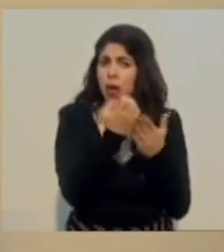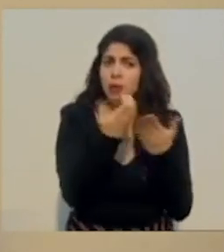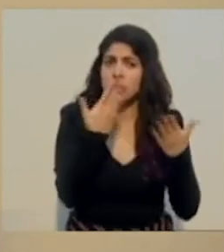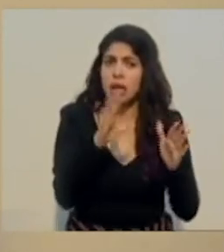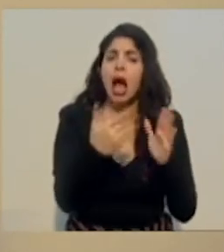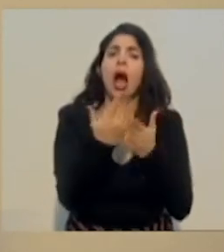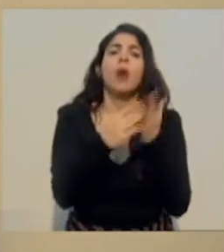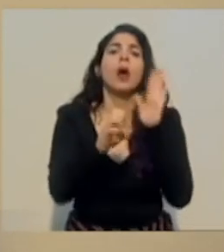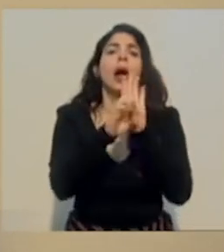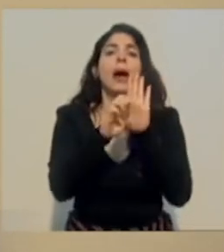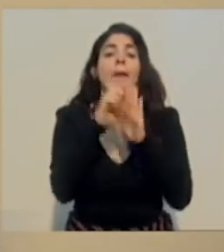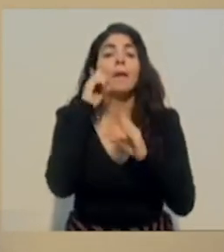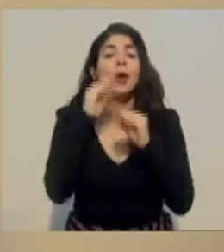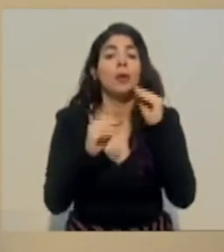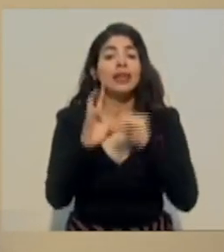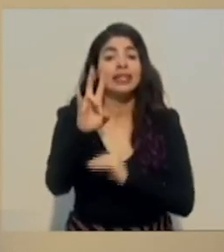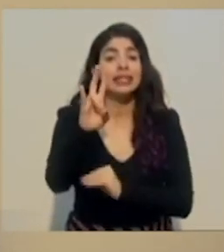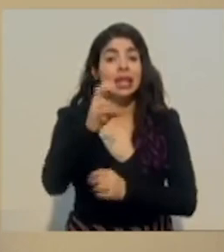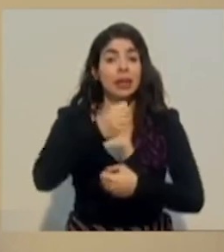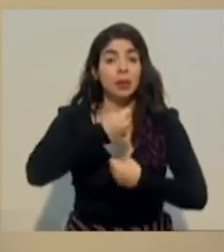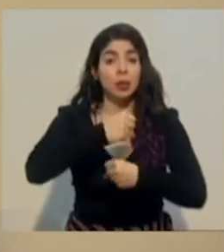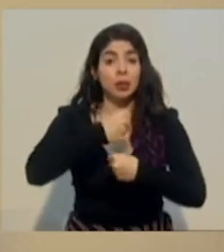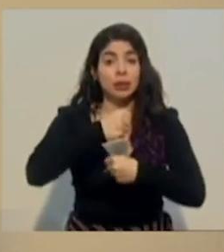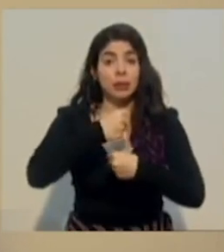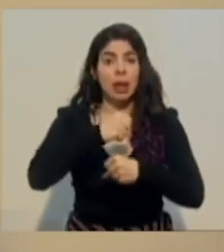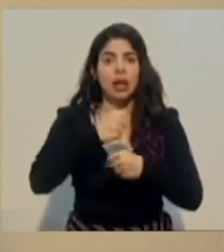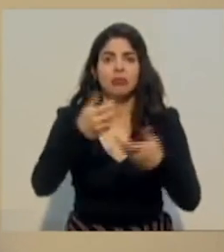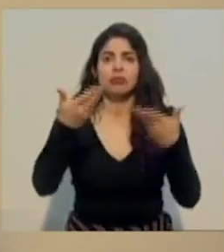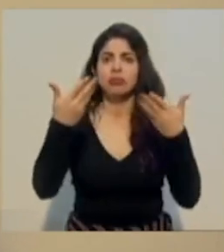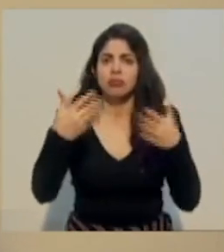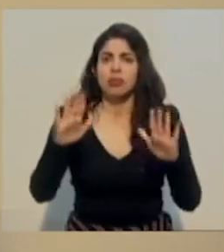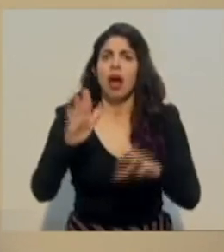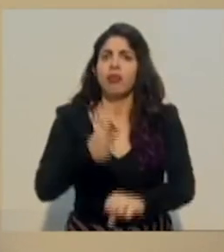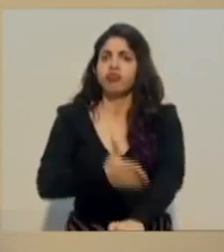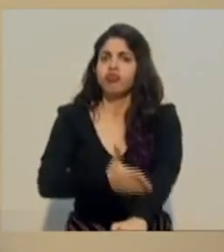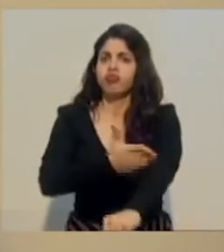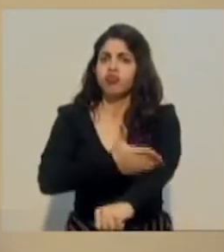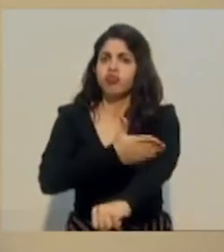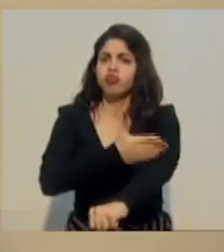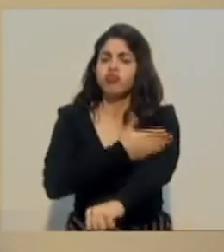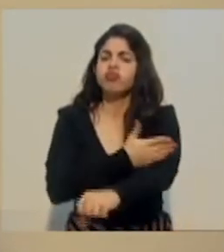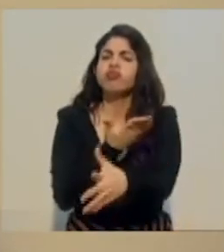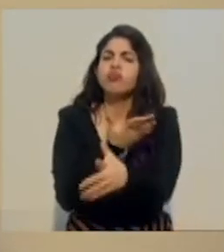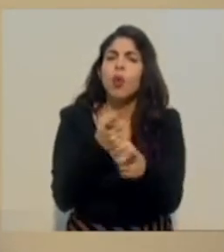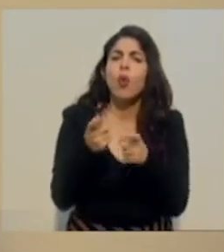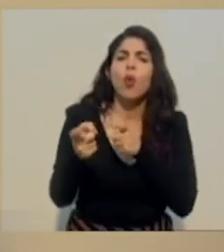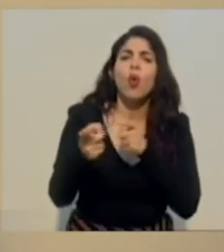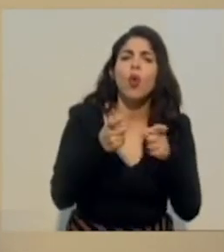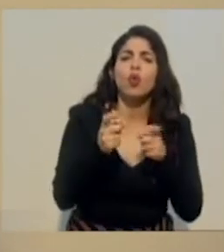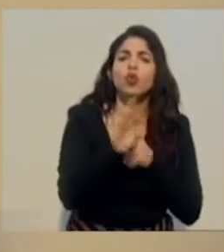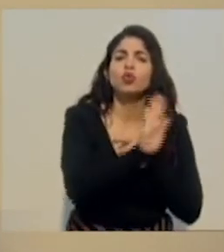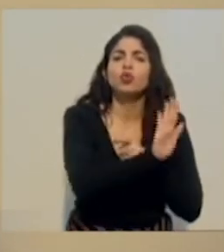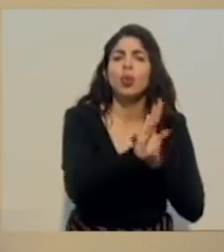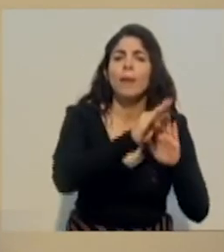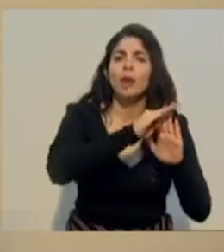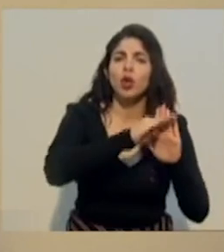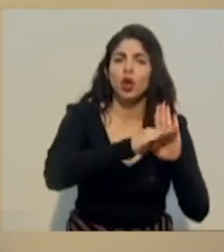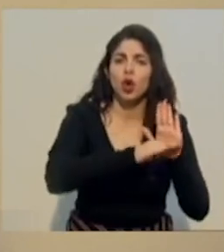al menos siete municipalidades ya avanzan en el control de los protocolos, en actividades